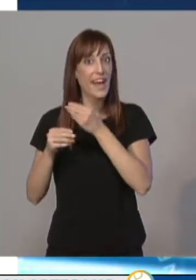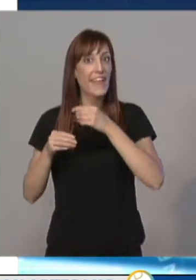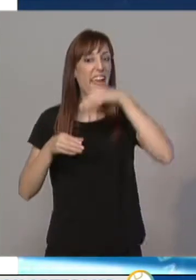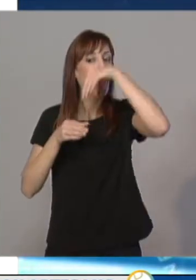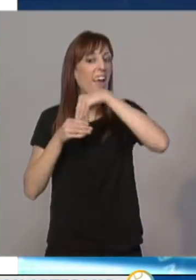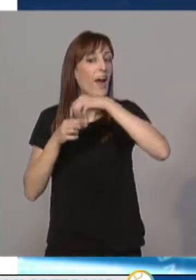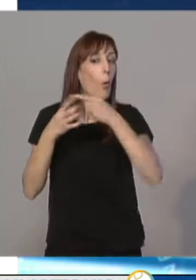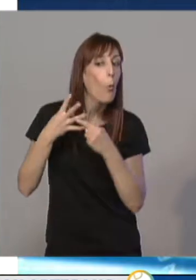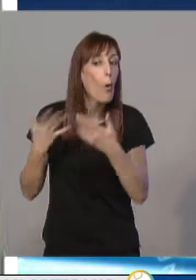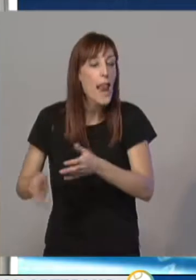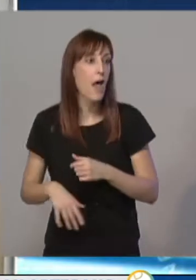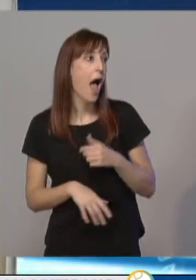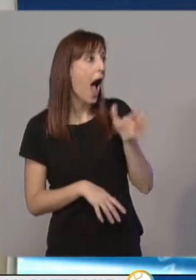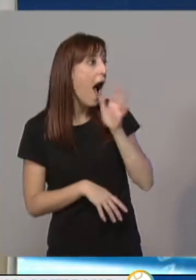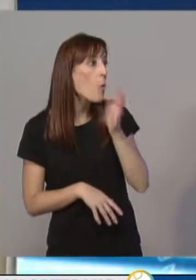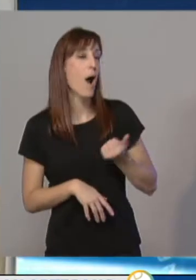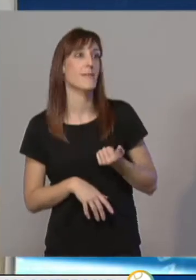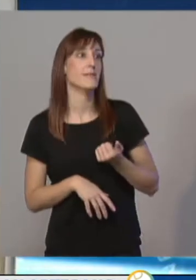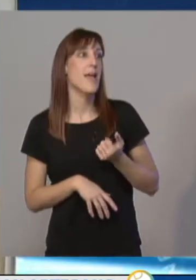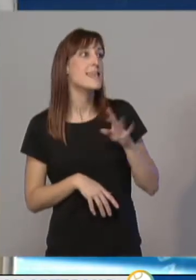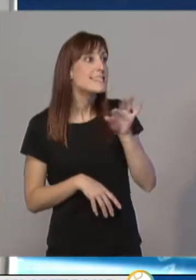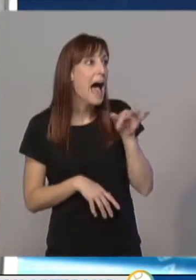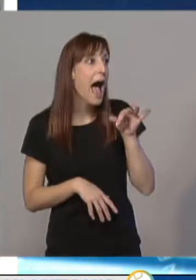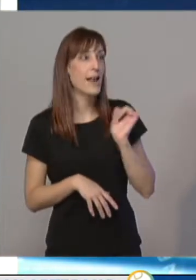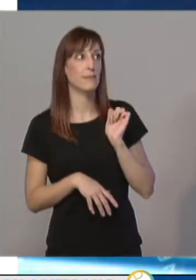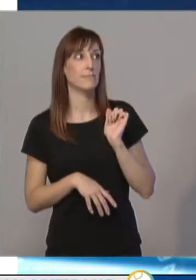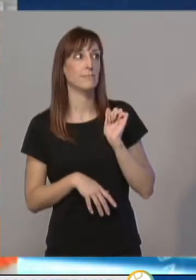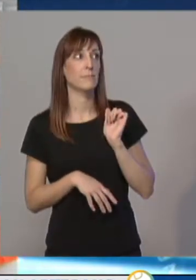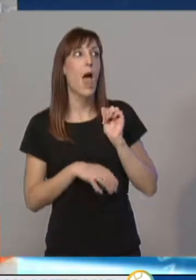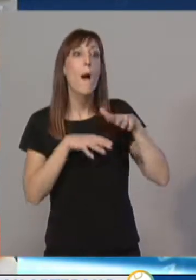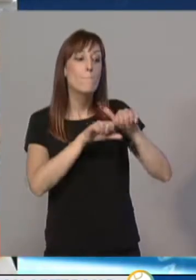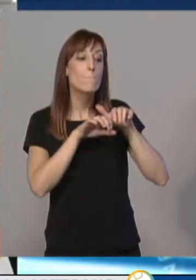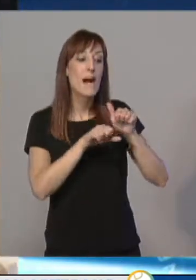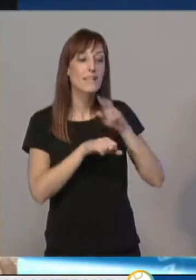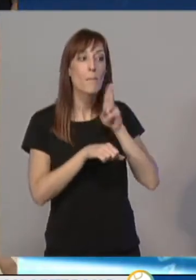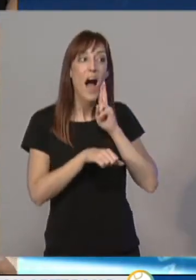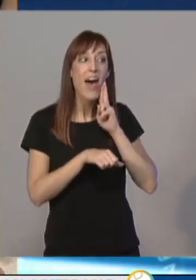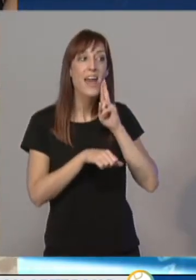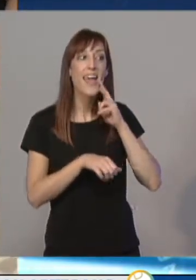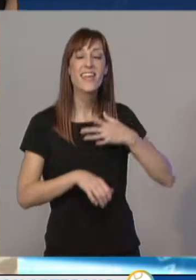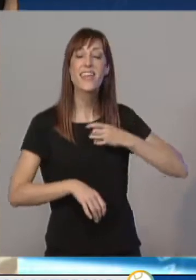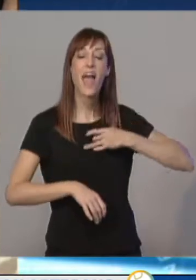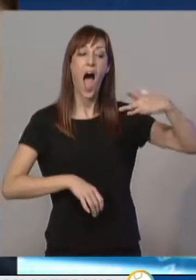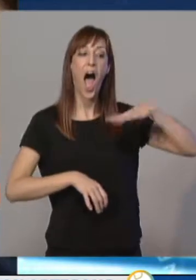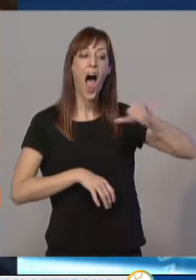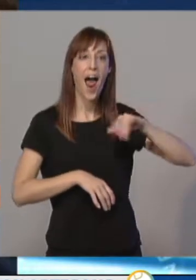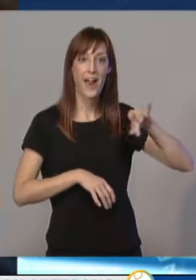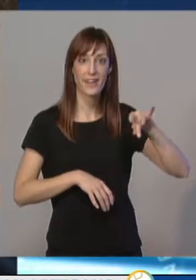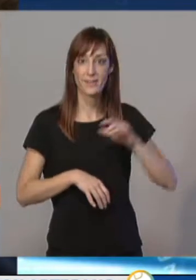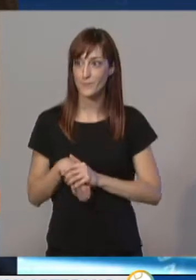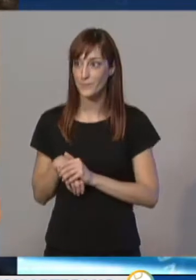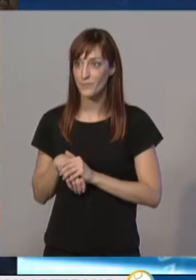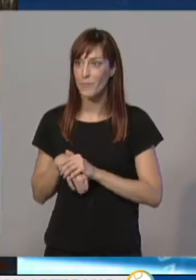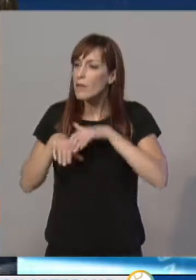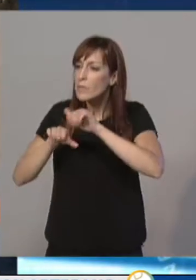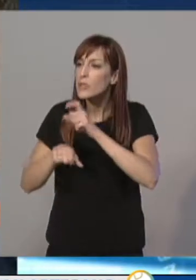...agua, sal, masa madre y harina. Hasta como hay que amasar. ¿Es la primera vez